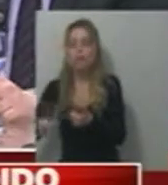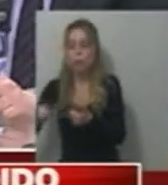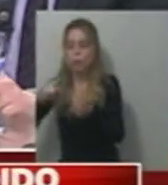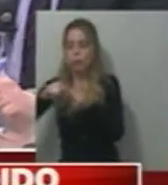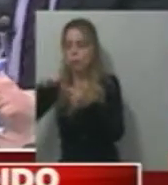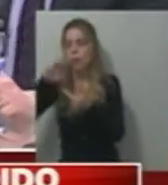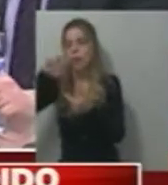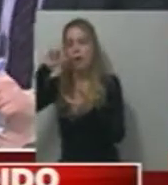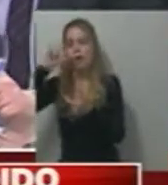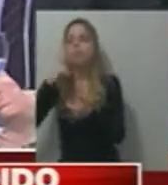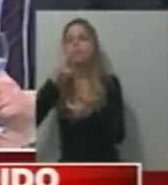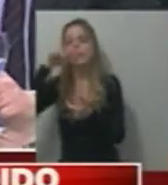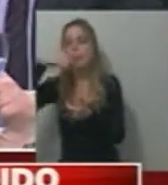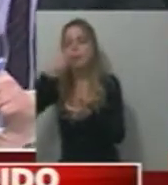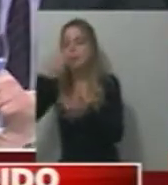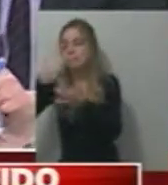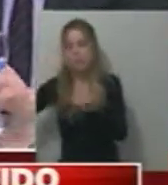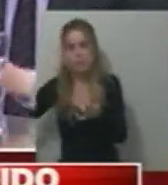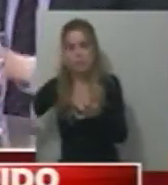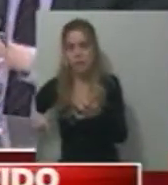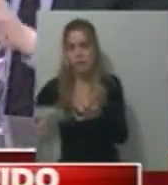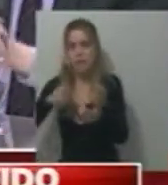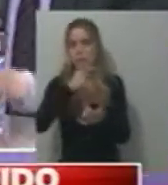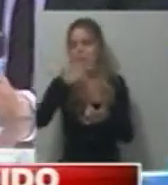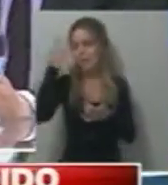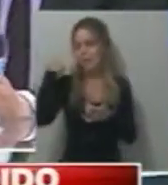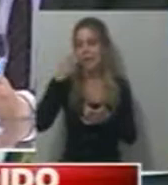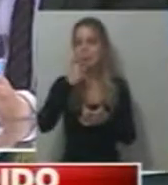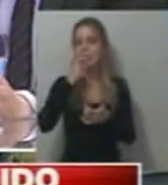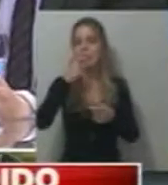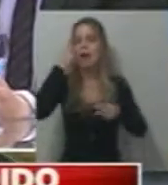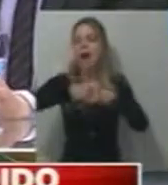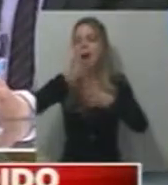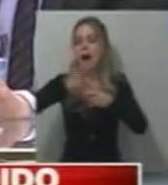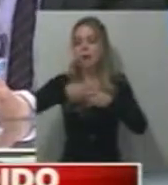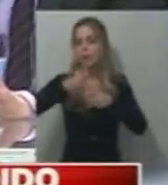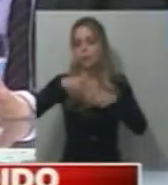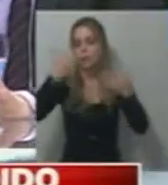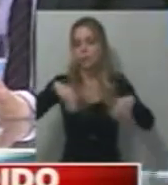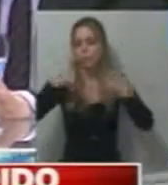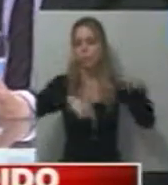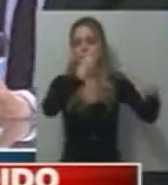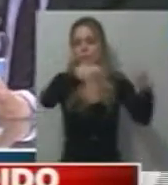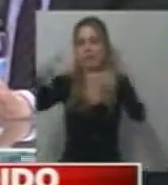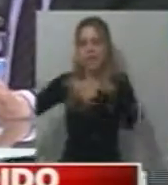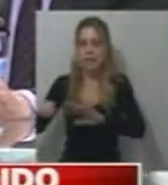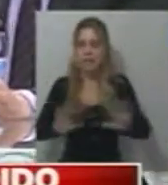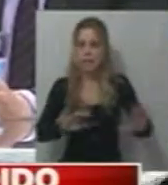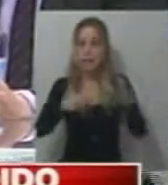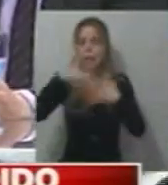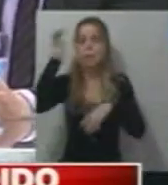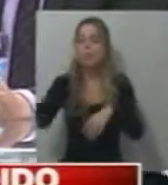Reutemann. Yo creo que la foto política de ayer, más allá de todos los actos, fue Carlos Reutemann, fue